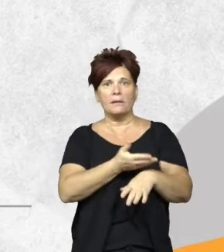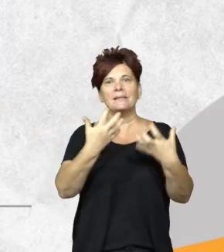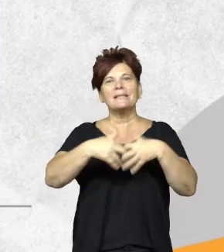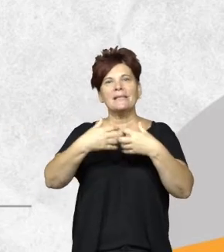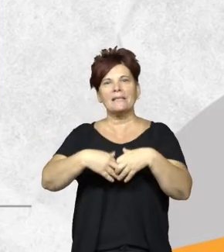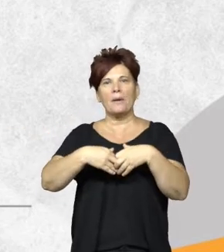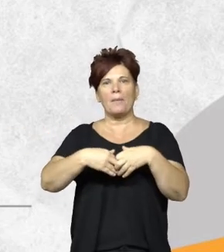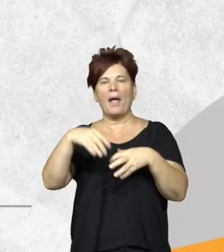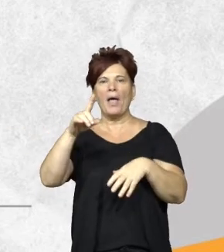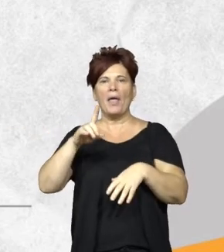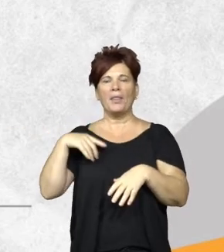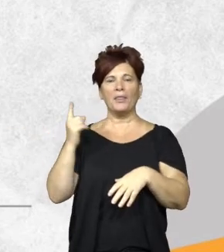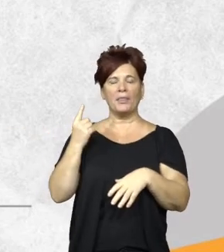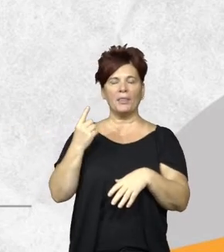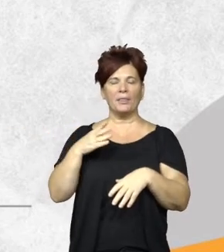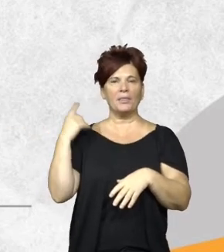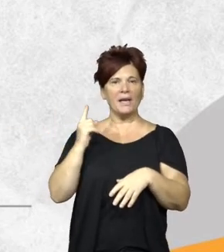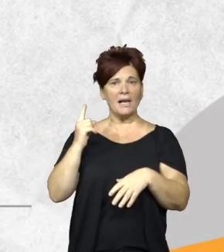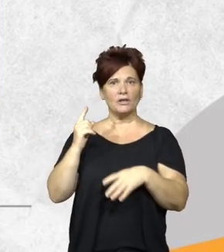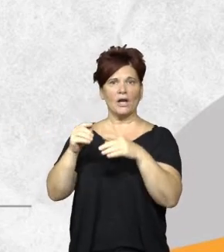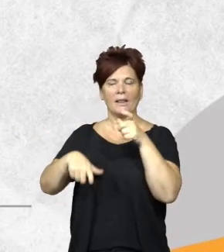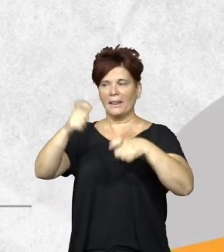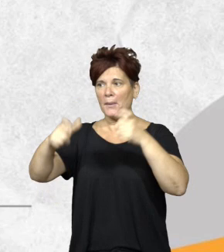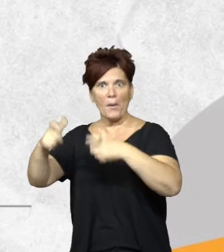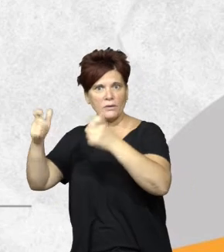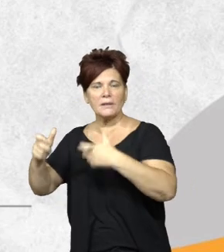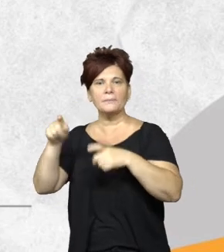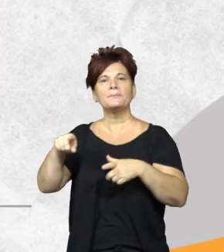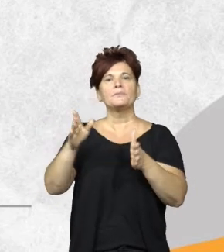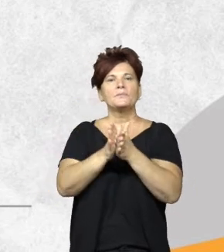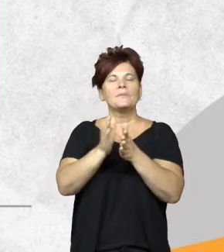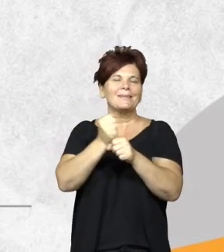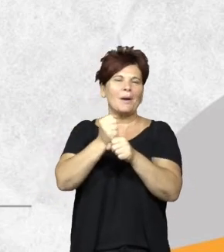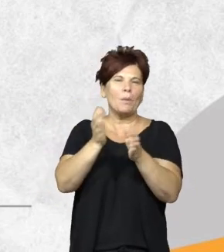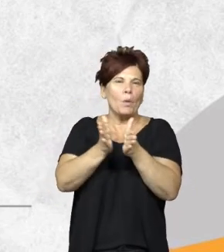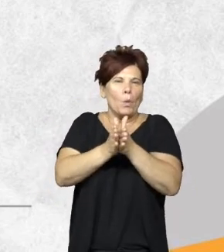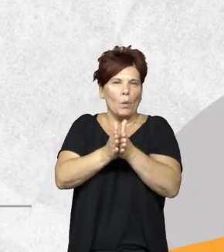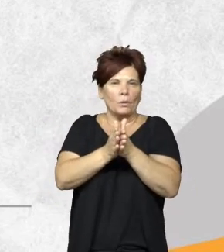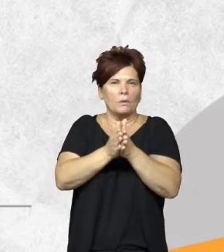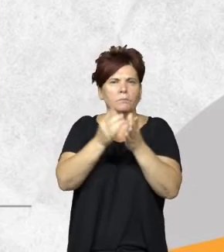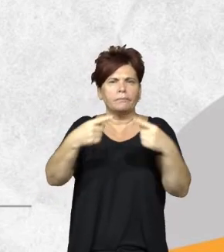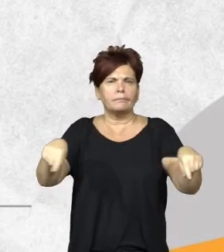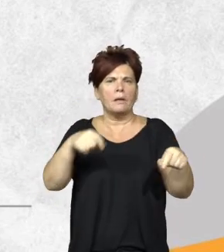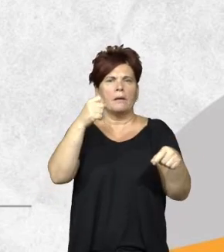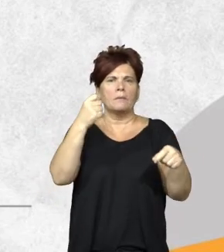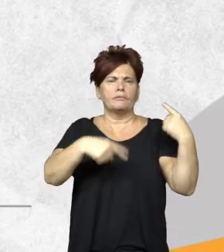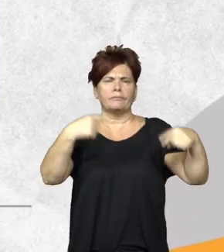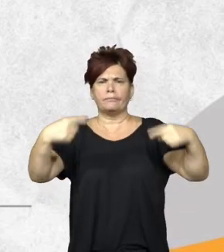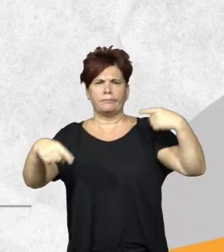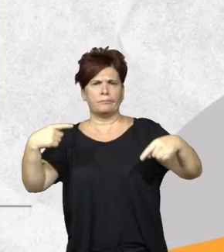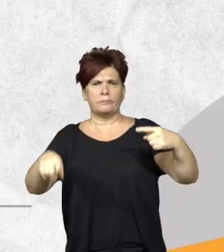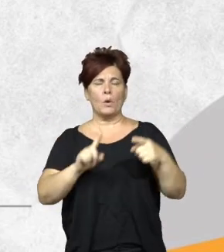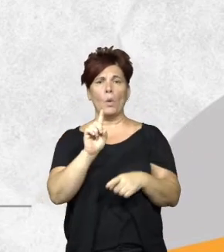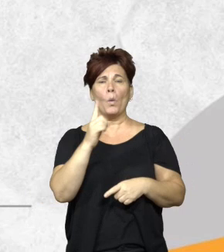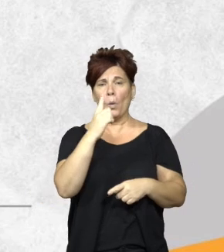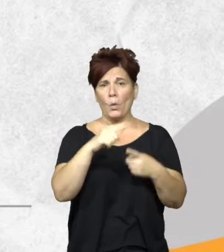dirección de bosques y que trabajamos en conjunto con las autoridades locales de aplicación y que tiene distintos componentes uno de ellos o los dos